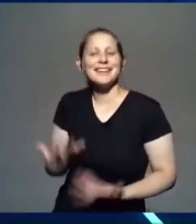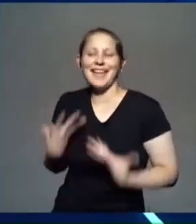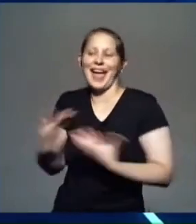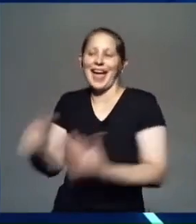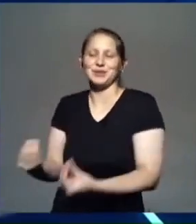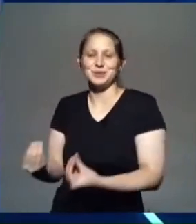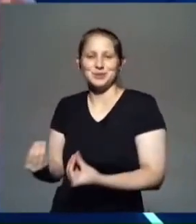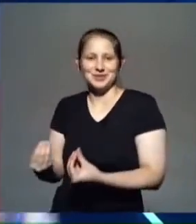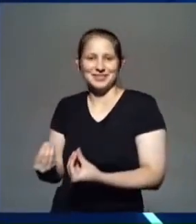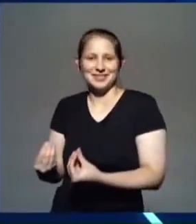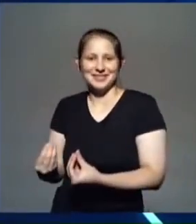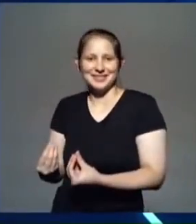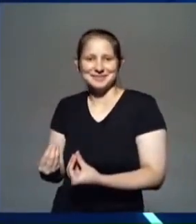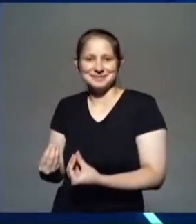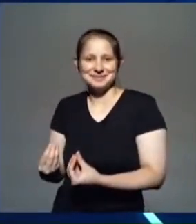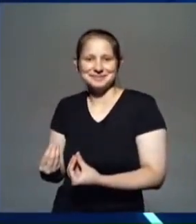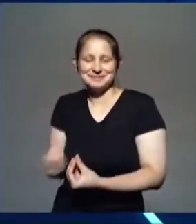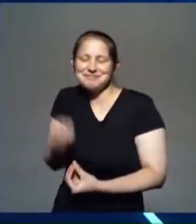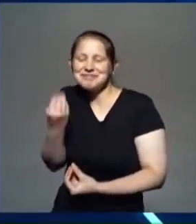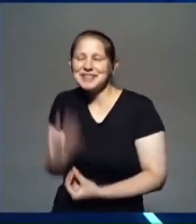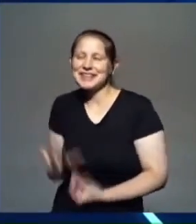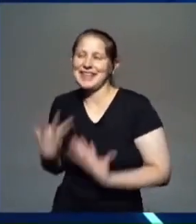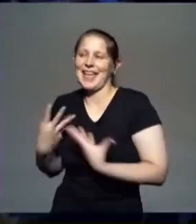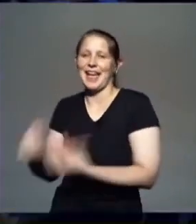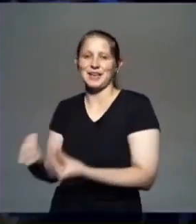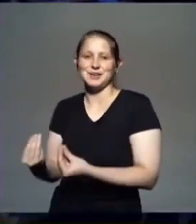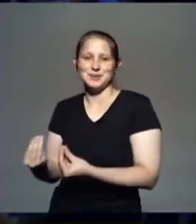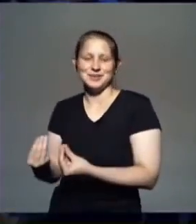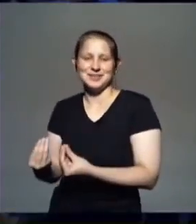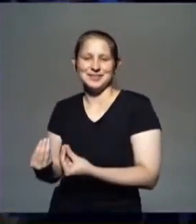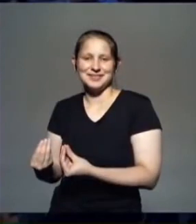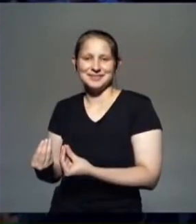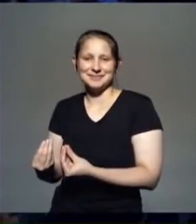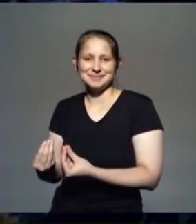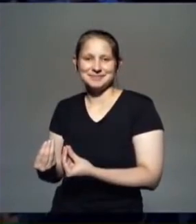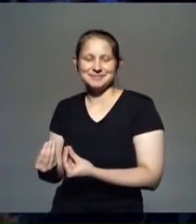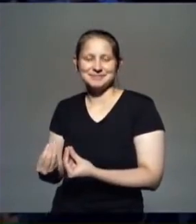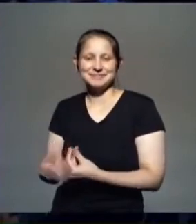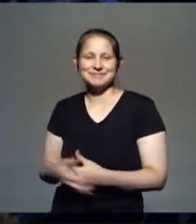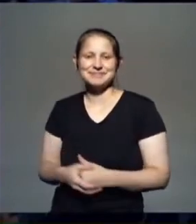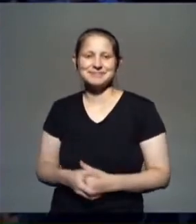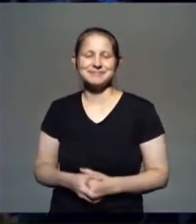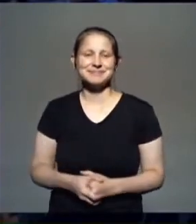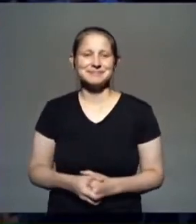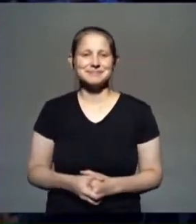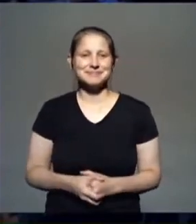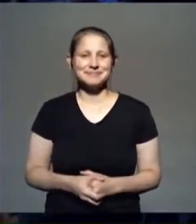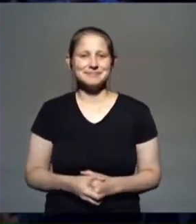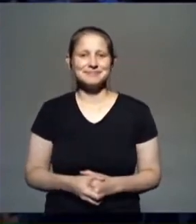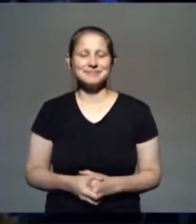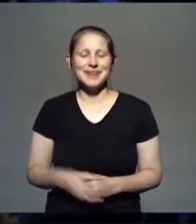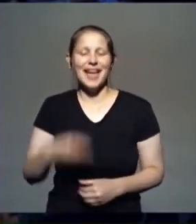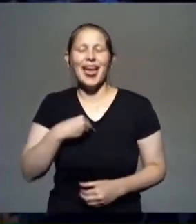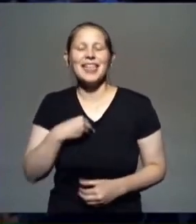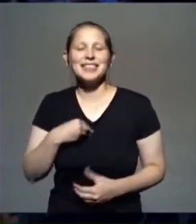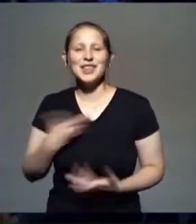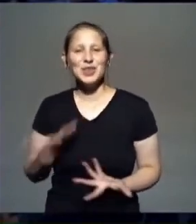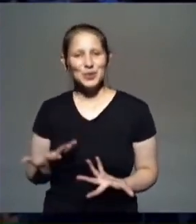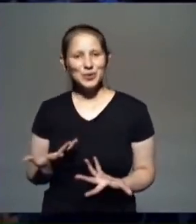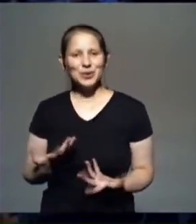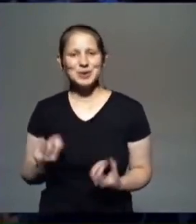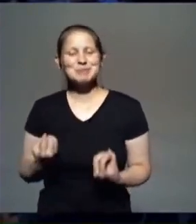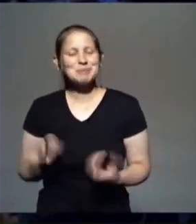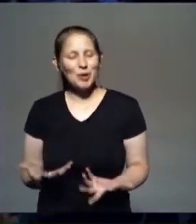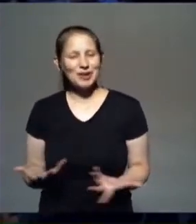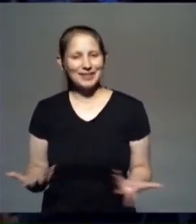¿Por qué hiciste lo que hiciste? ¿Por qué tuviste esa actitud? ¿Cuántas veces sentiste el